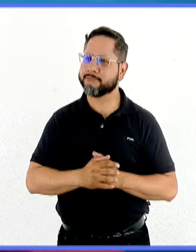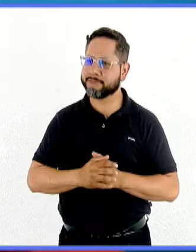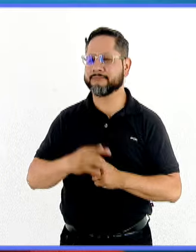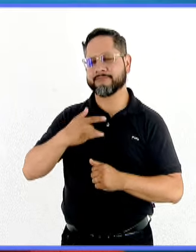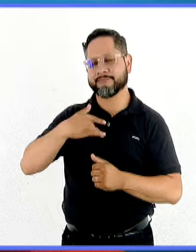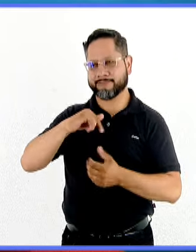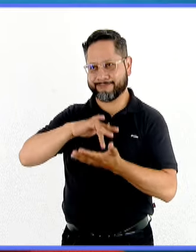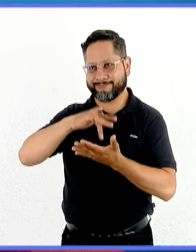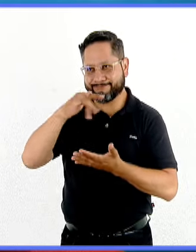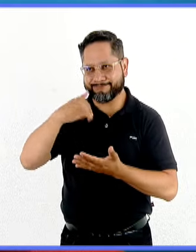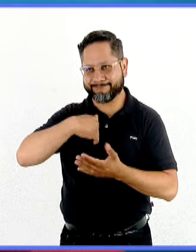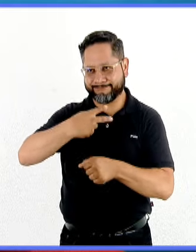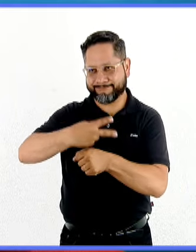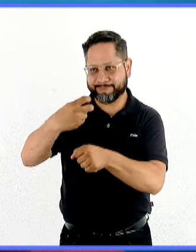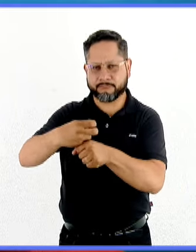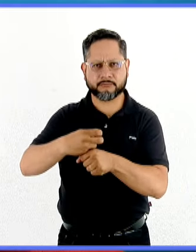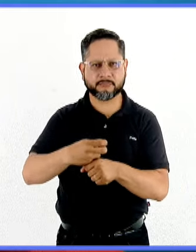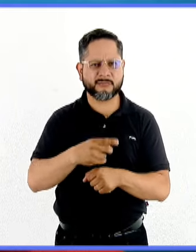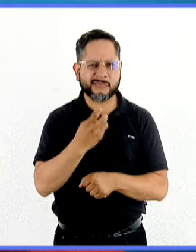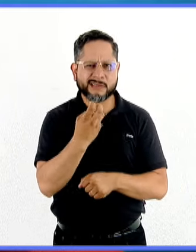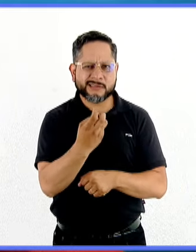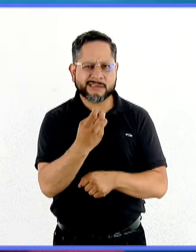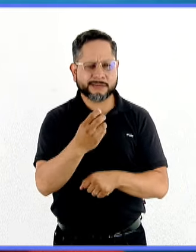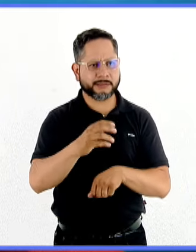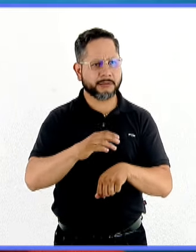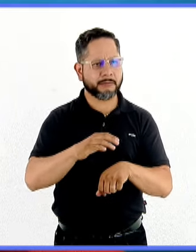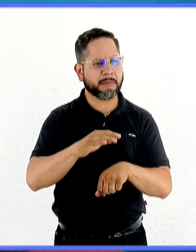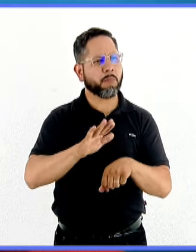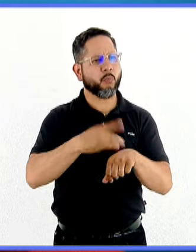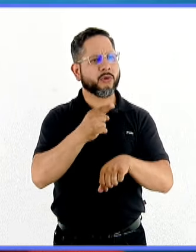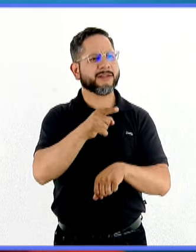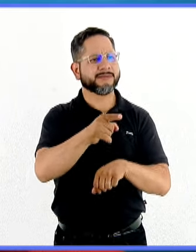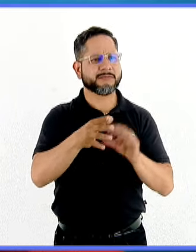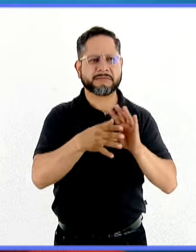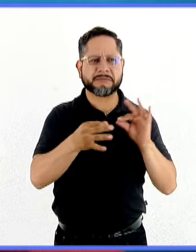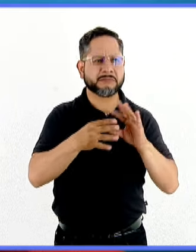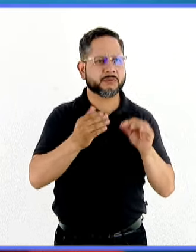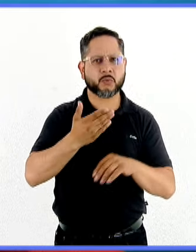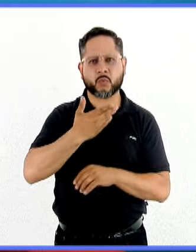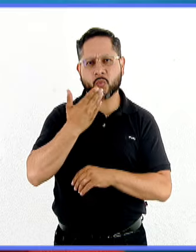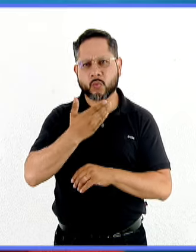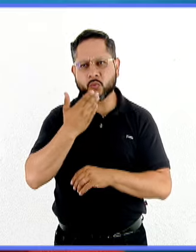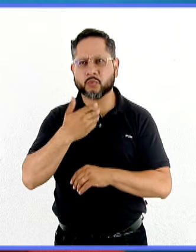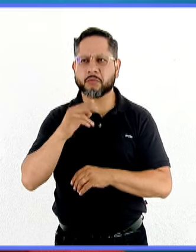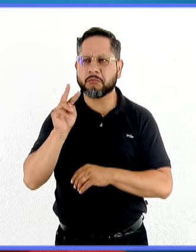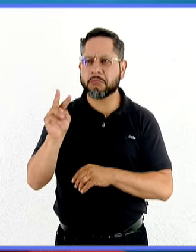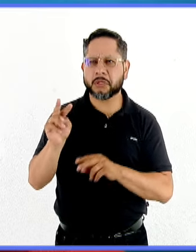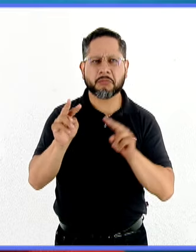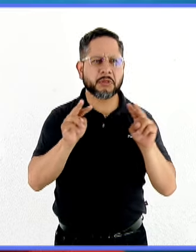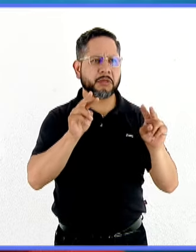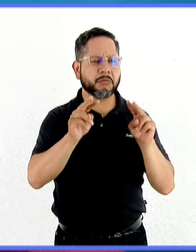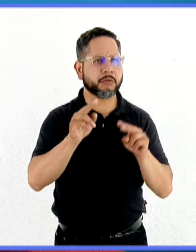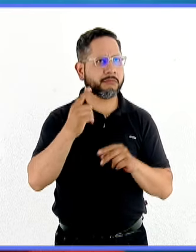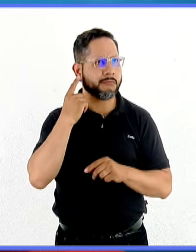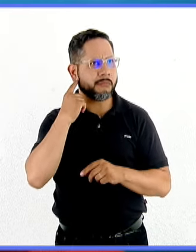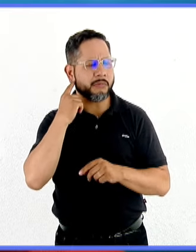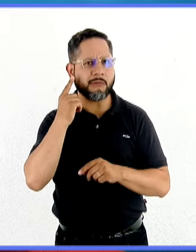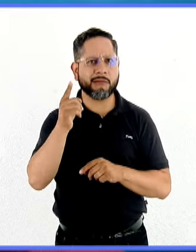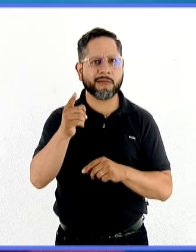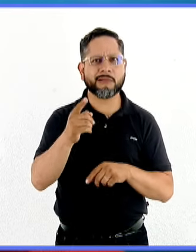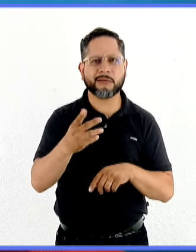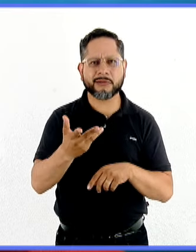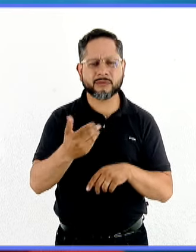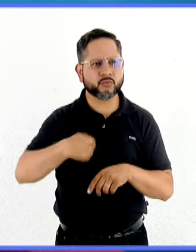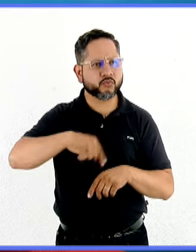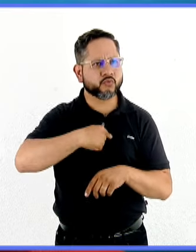nosotros para hablar de este que es un padecimiento quizás muy común en el habla, lo mencionamos de muchas maneras, pero del que